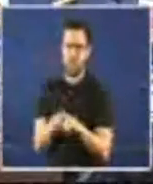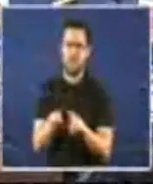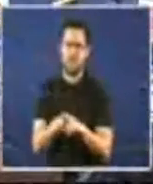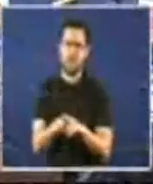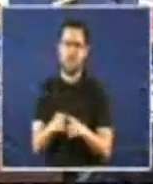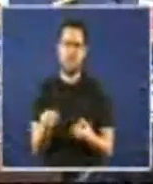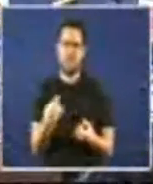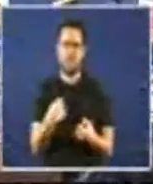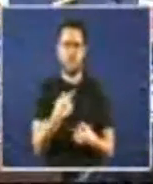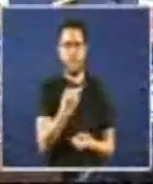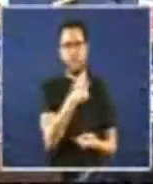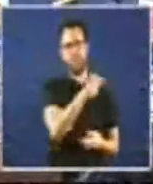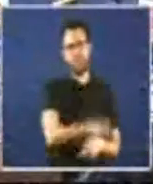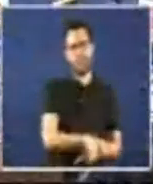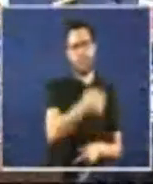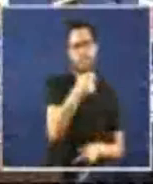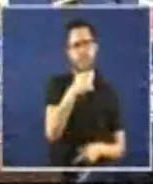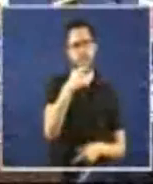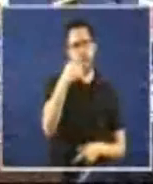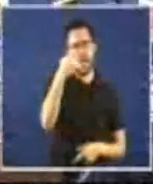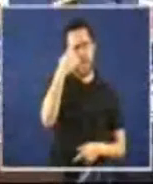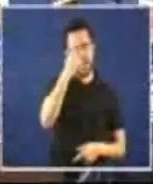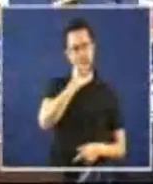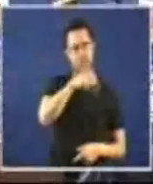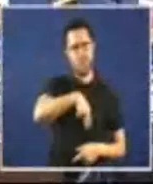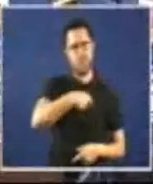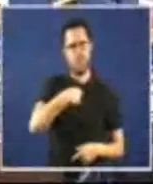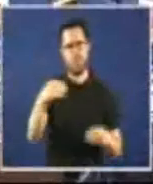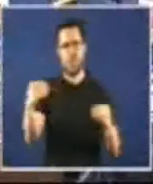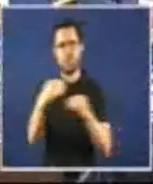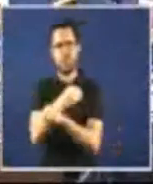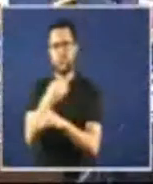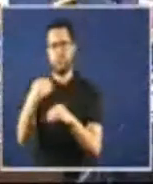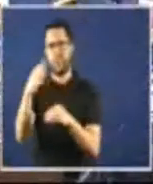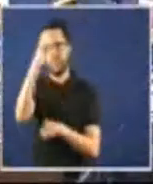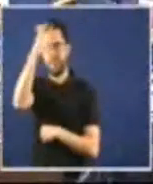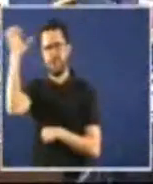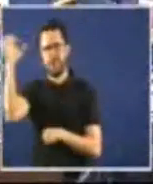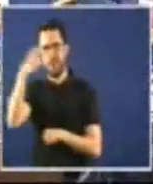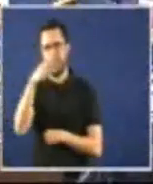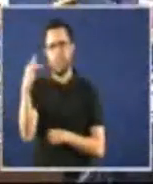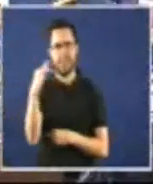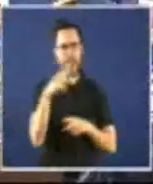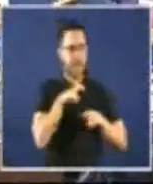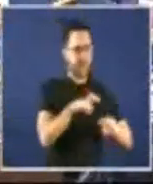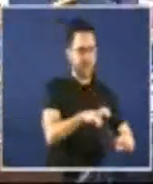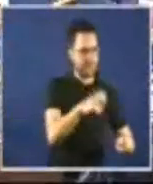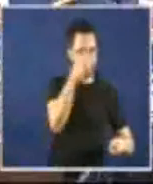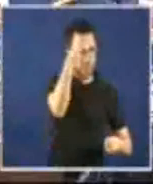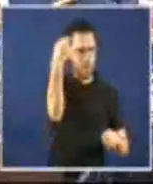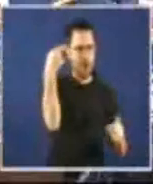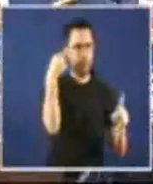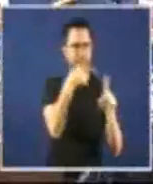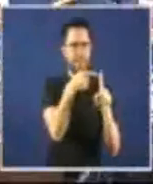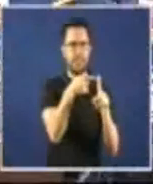a razón o doma frente ao método de análise e racionamento objetivo pois a poloxética dos